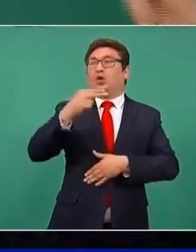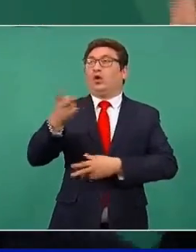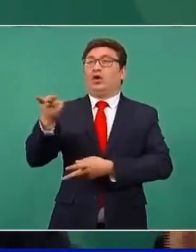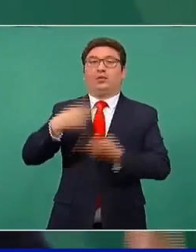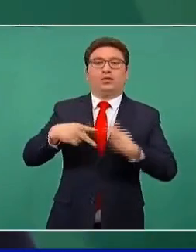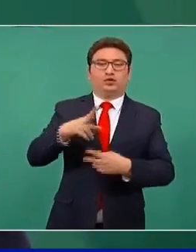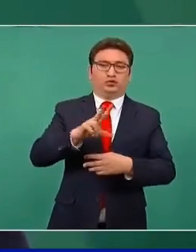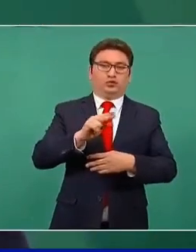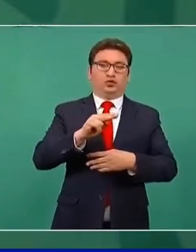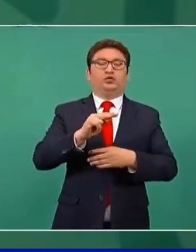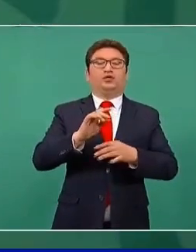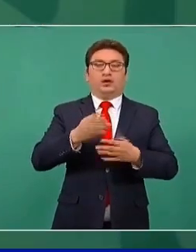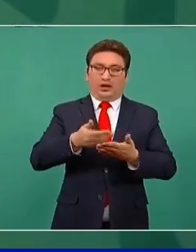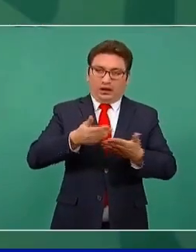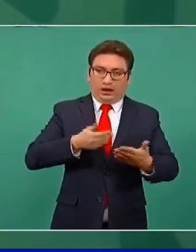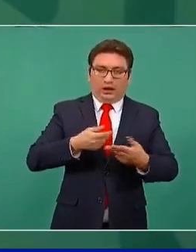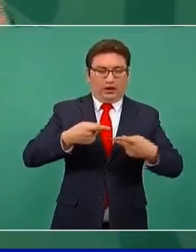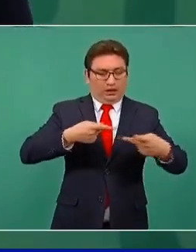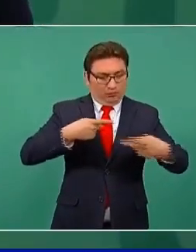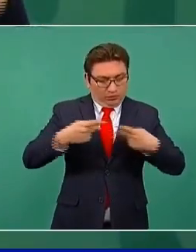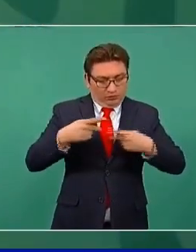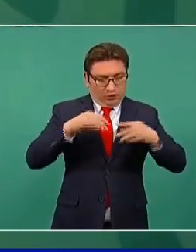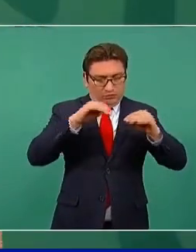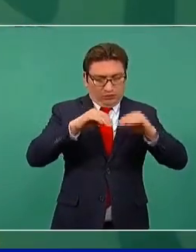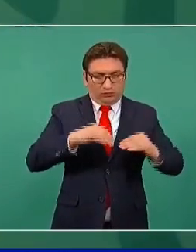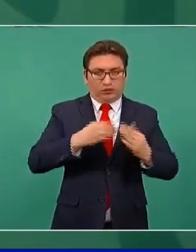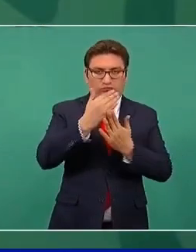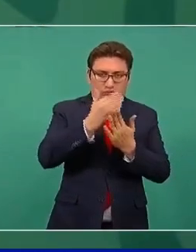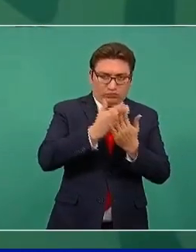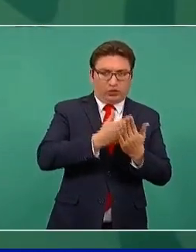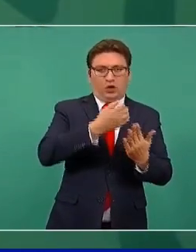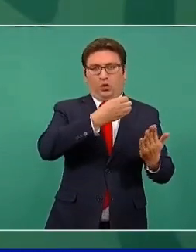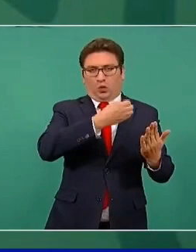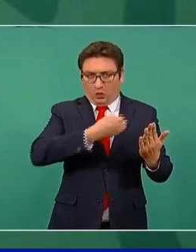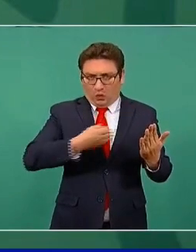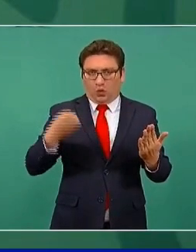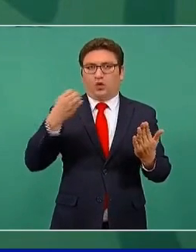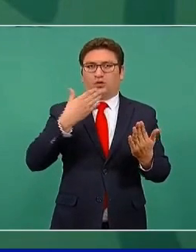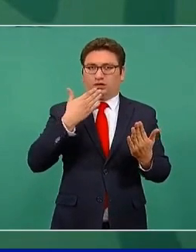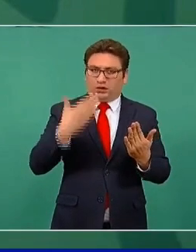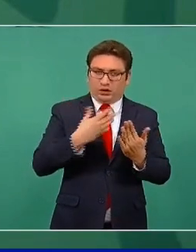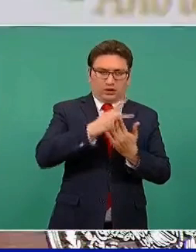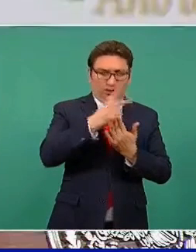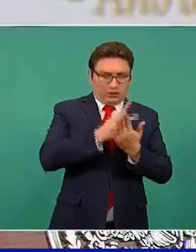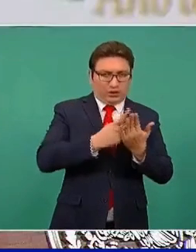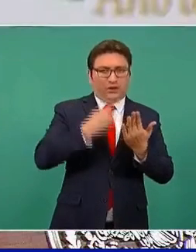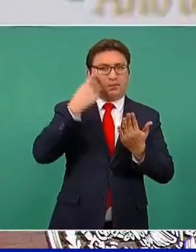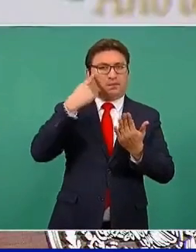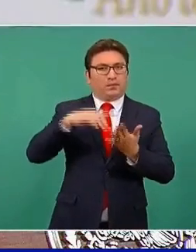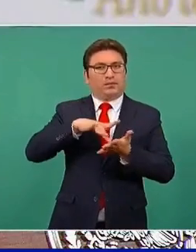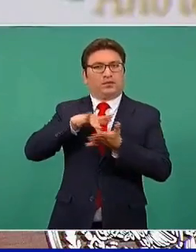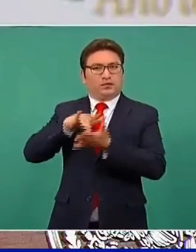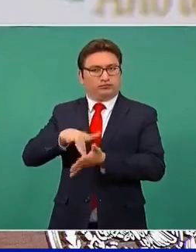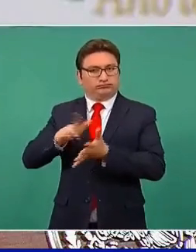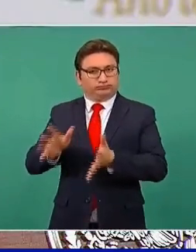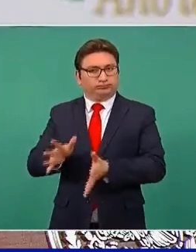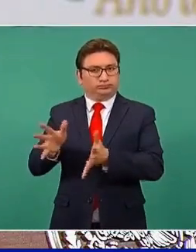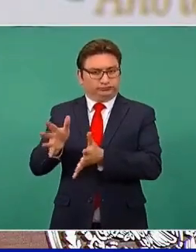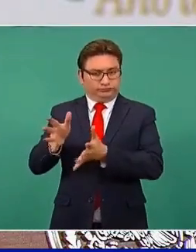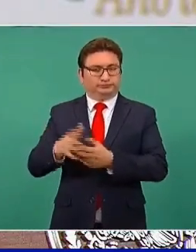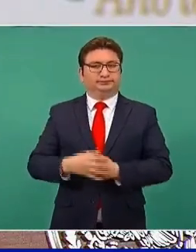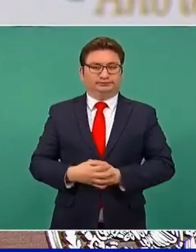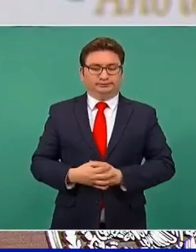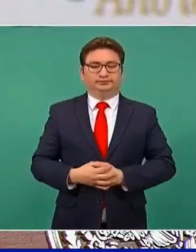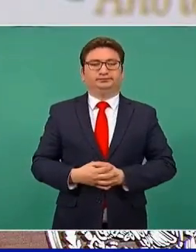sino que es un plan con estímulos y